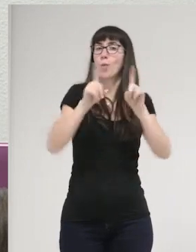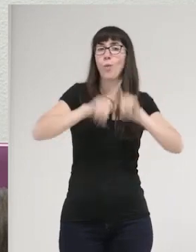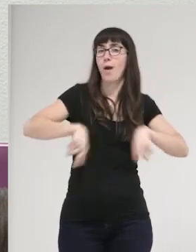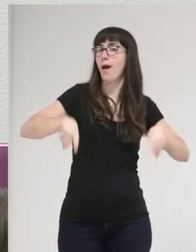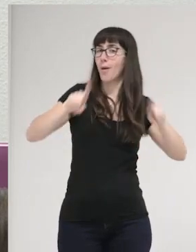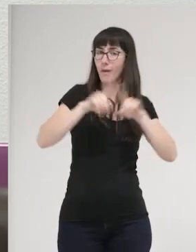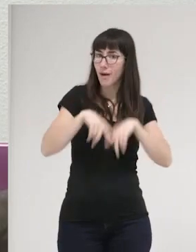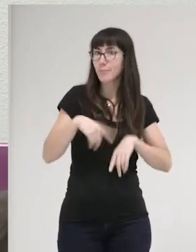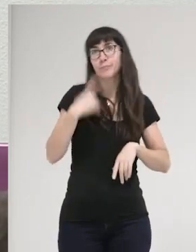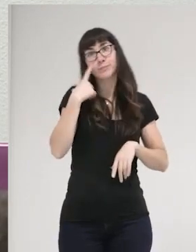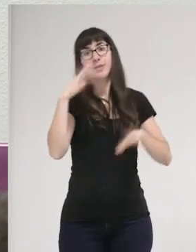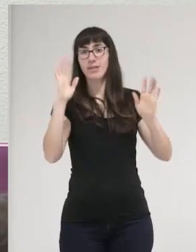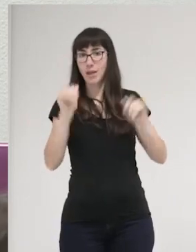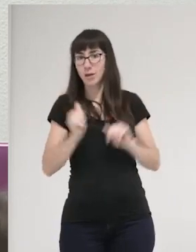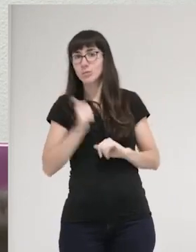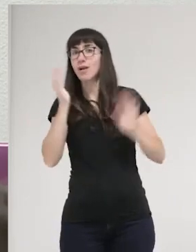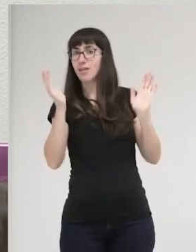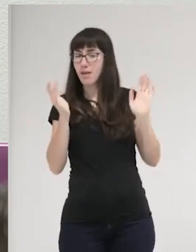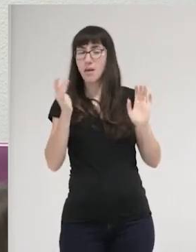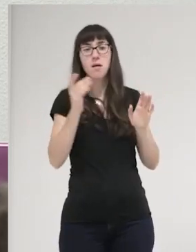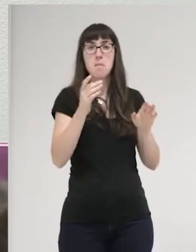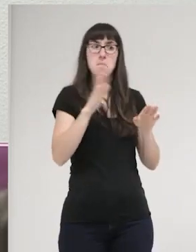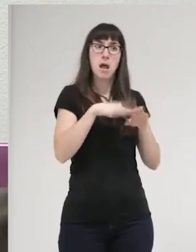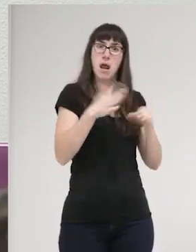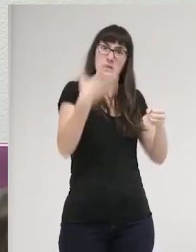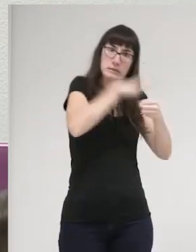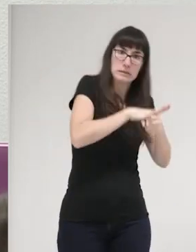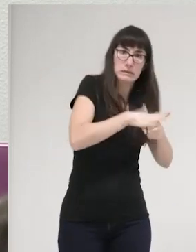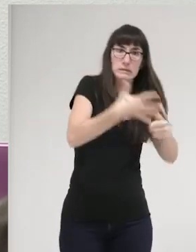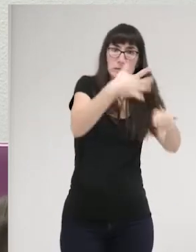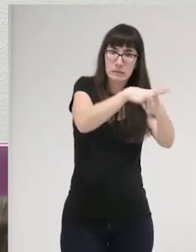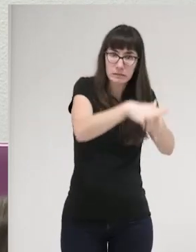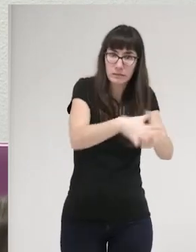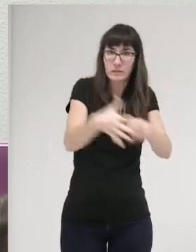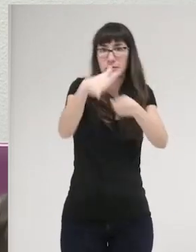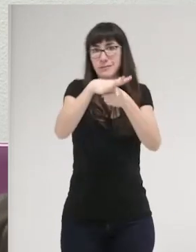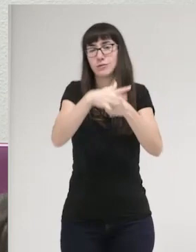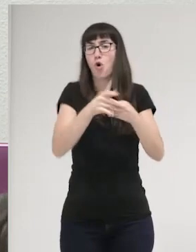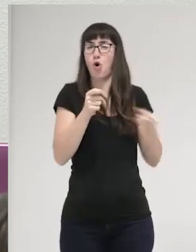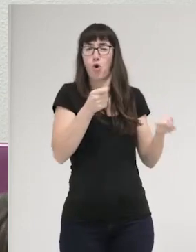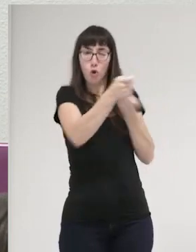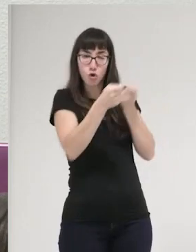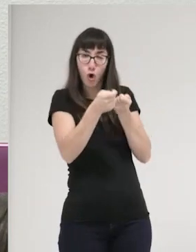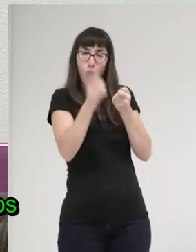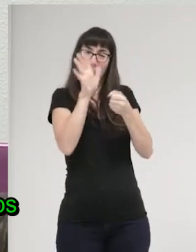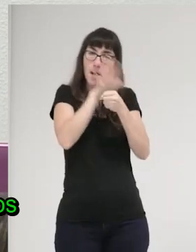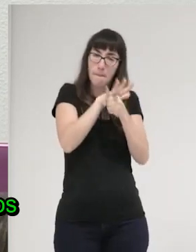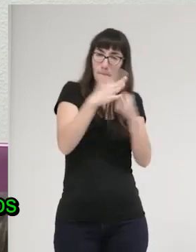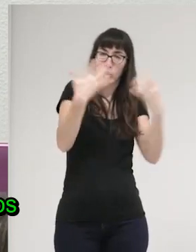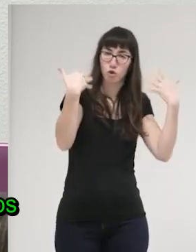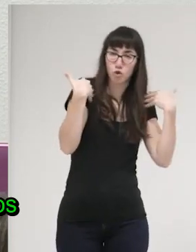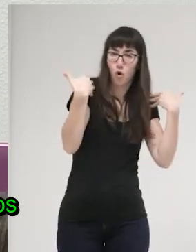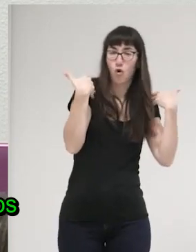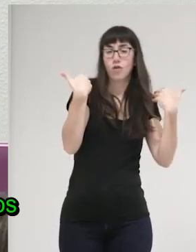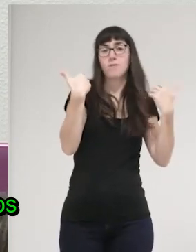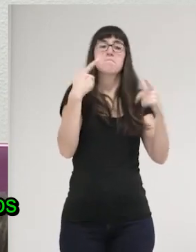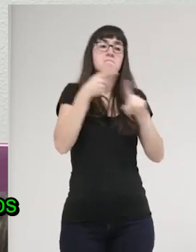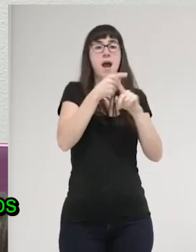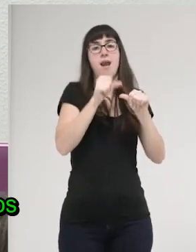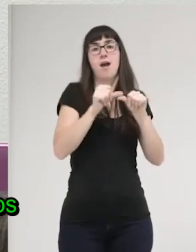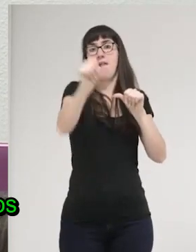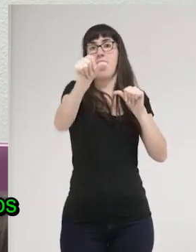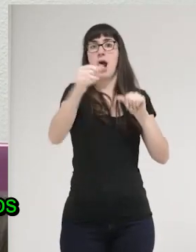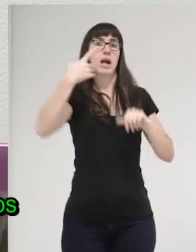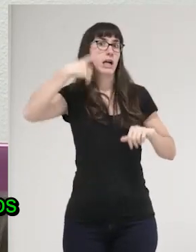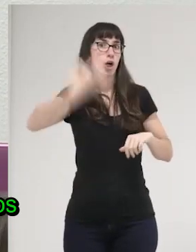de alguna forma los neutralicemos ya de entrada y ejerzamos determinado control y represión previa para que no acaben generando más riesgos